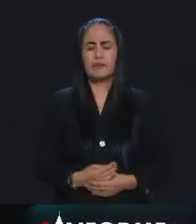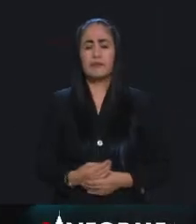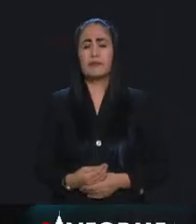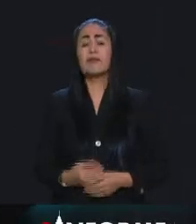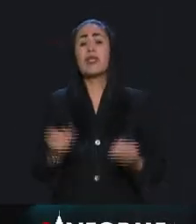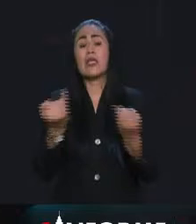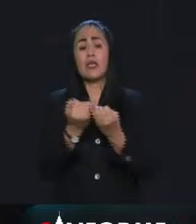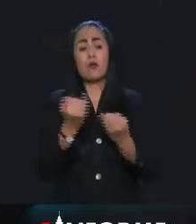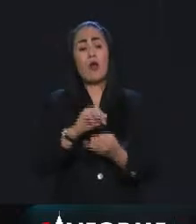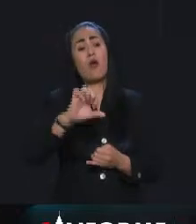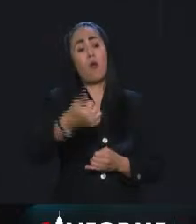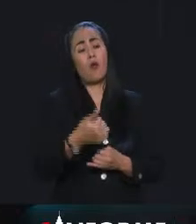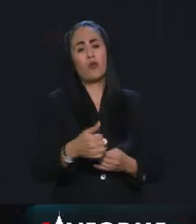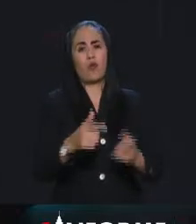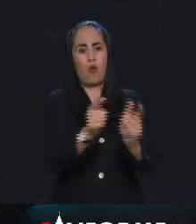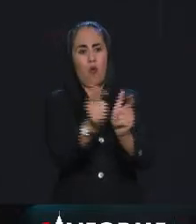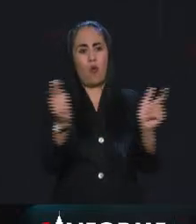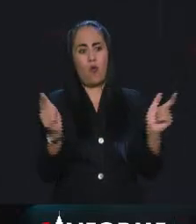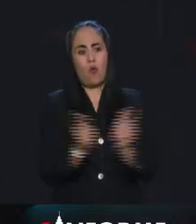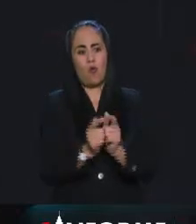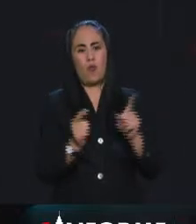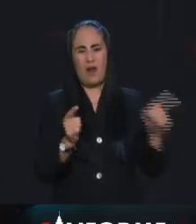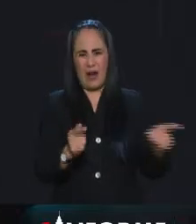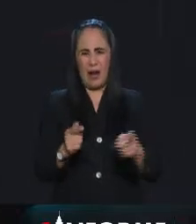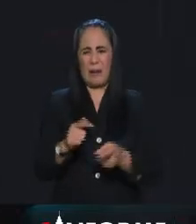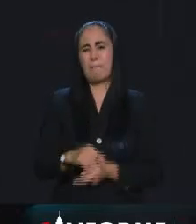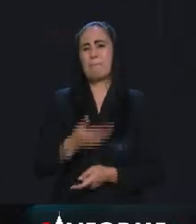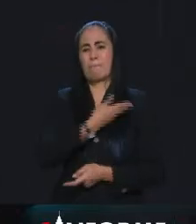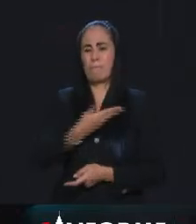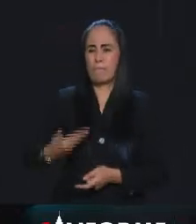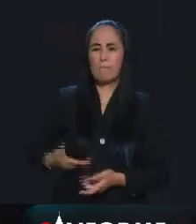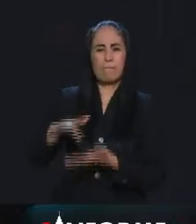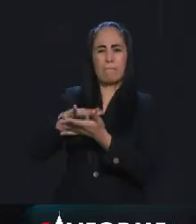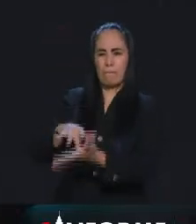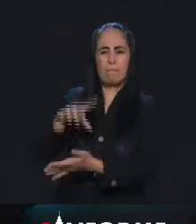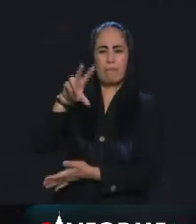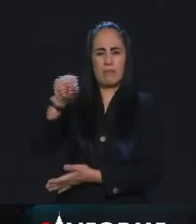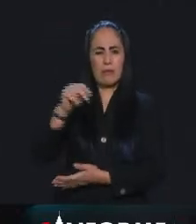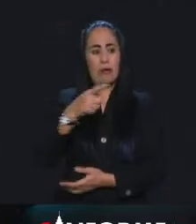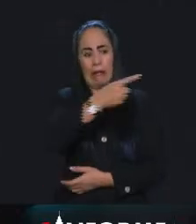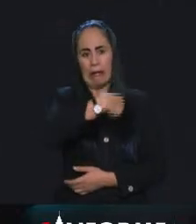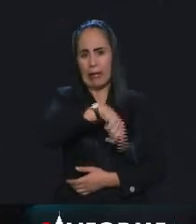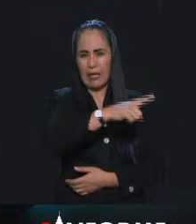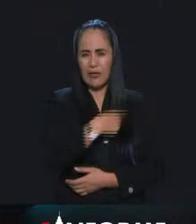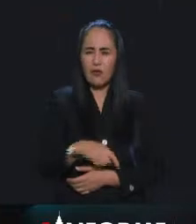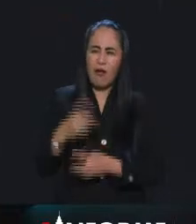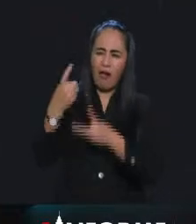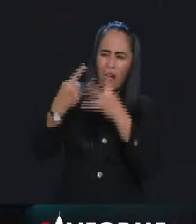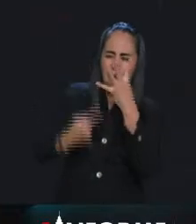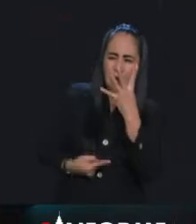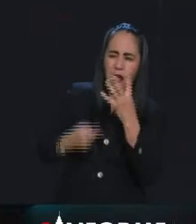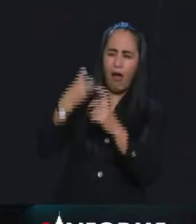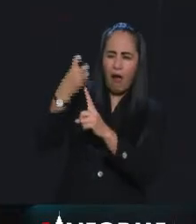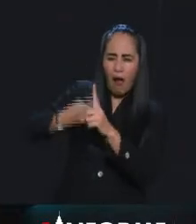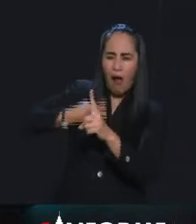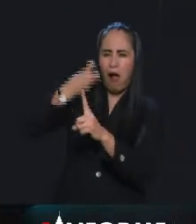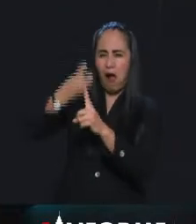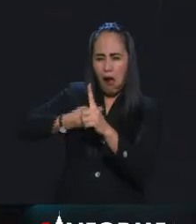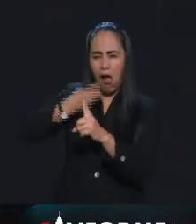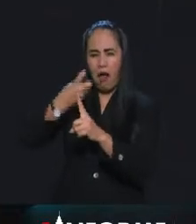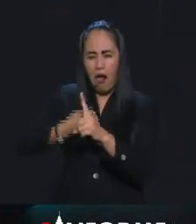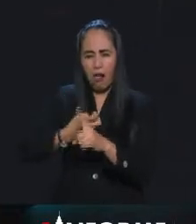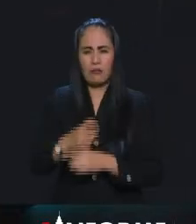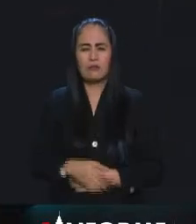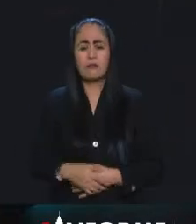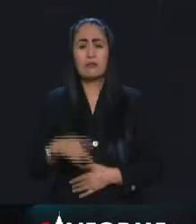oposición que están bien fascinados con el asunto de la comisión, ¿no? Pero no es para nada el